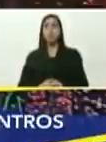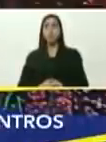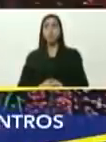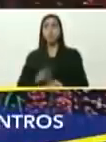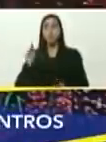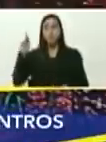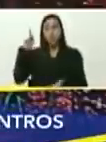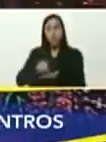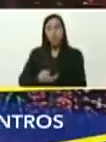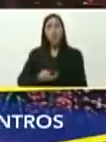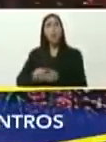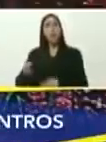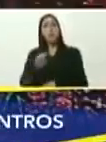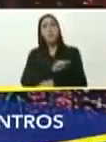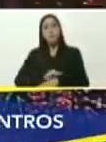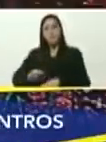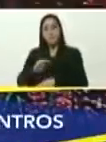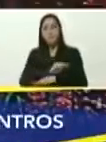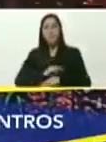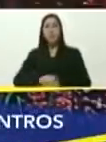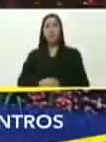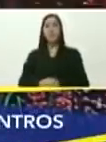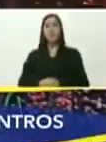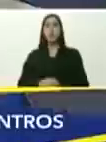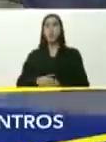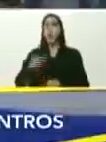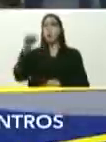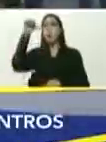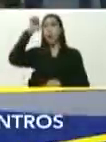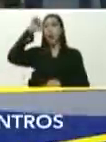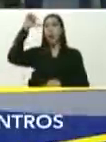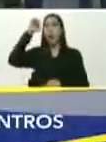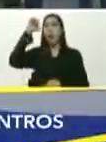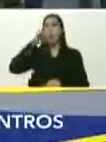ministro, del poder popular, para las aguas,